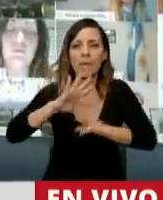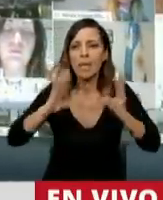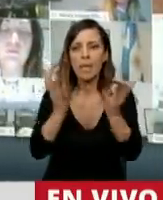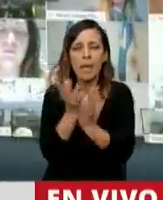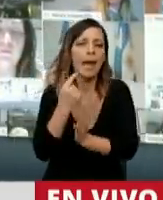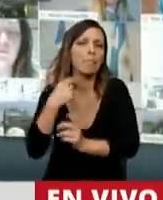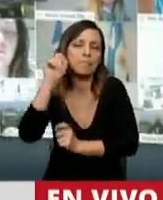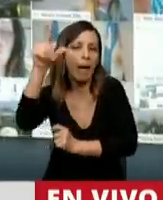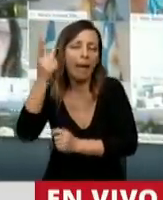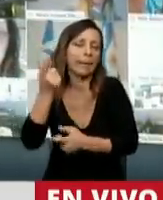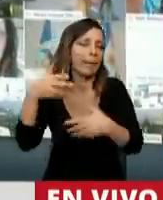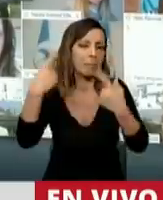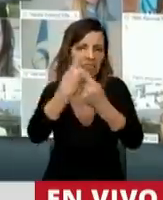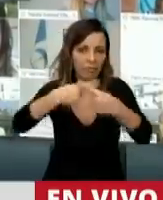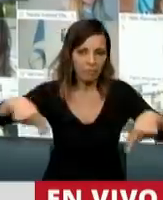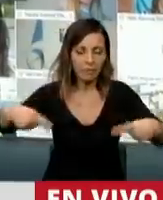España,